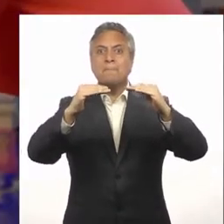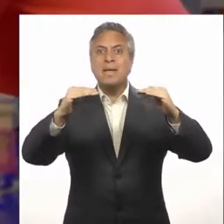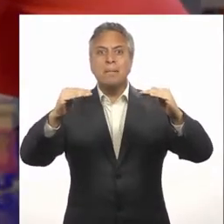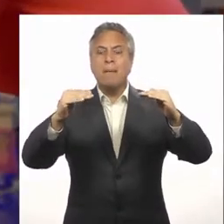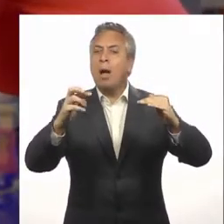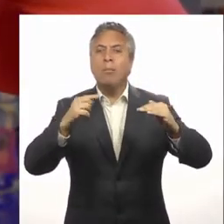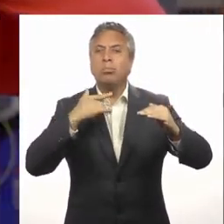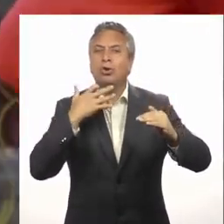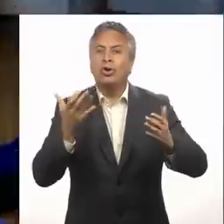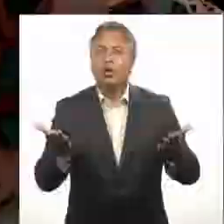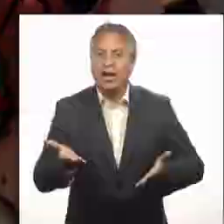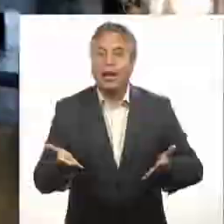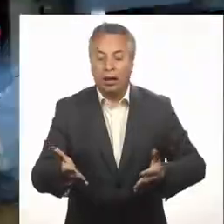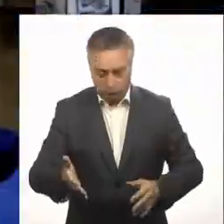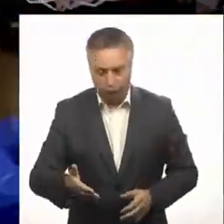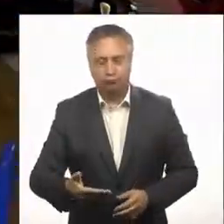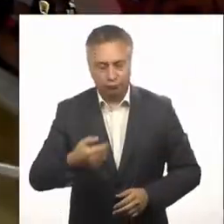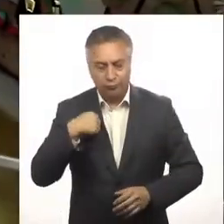Bueno, te lo voy a contar.